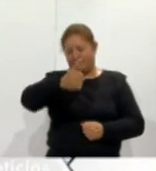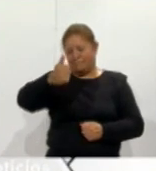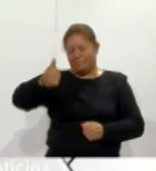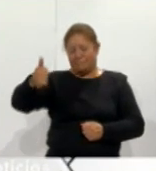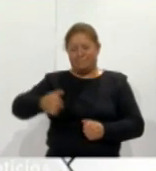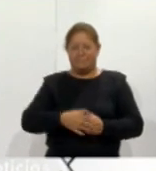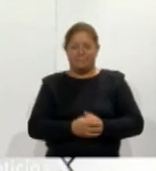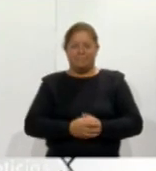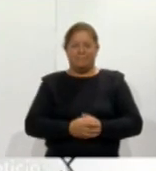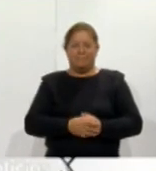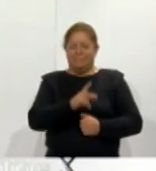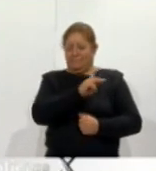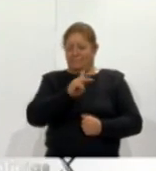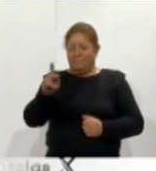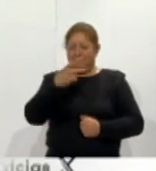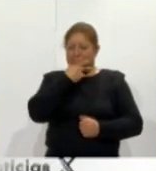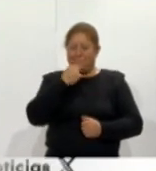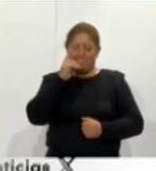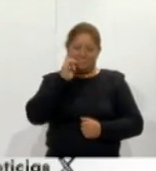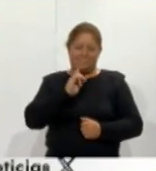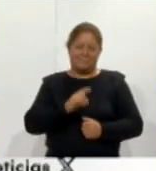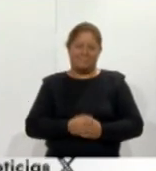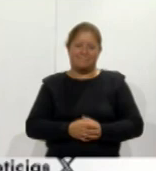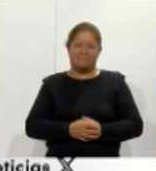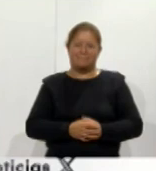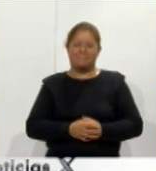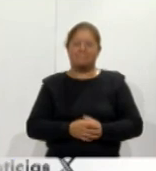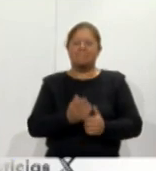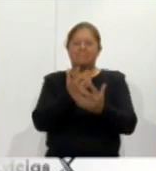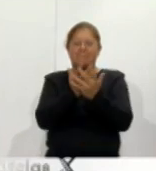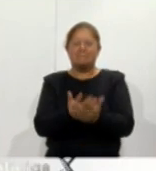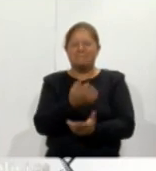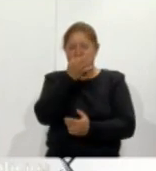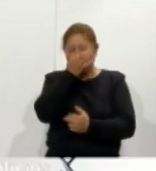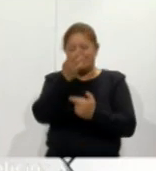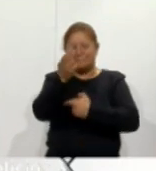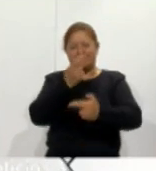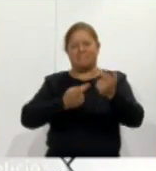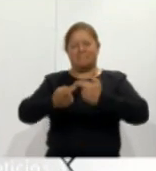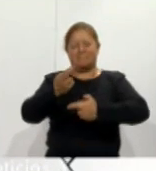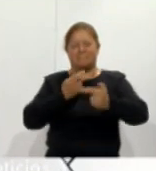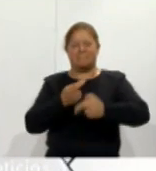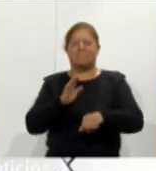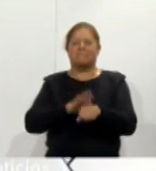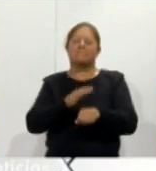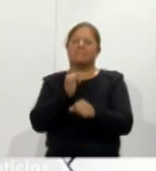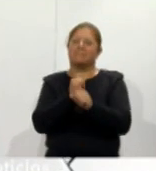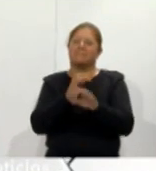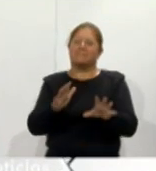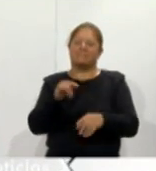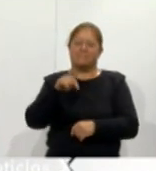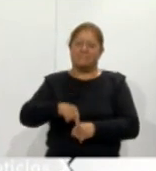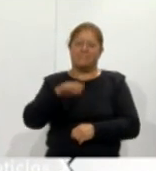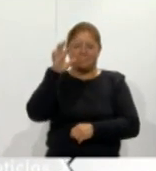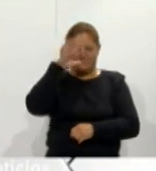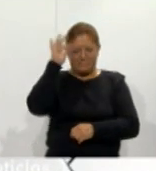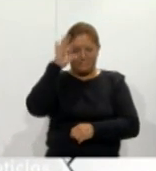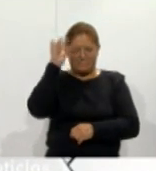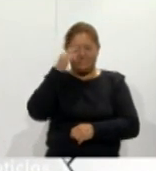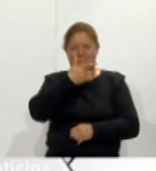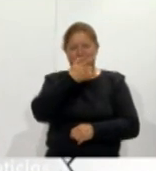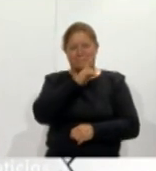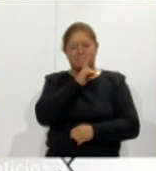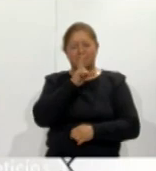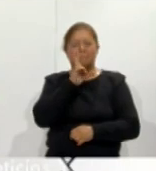y cada uno de ellos así que hacemos una breve pausa y enseguida volvemos con más información a Corazón Noticias